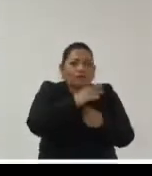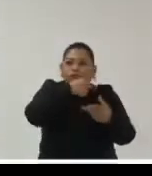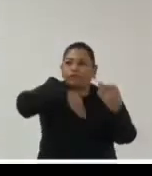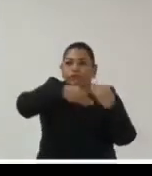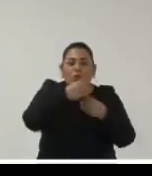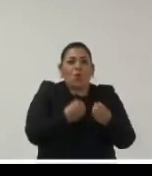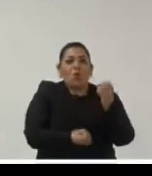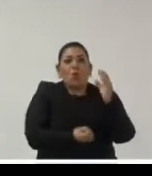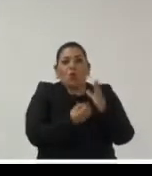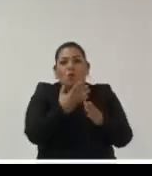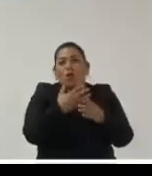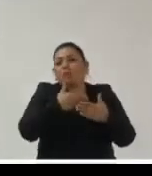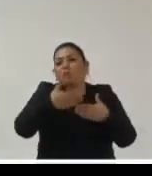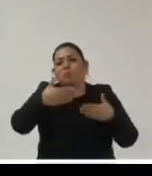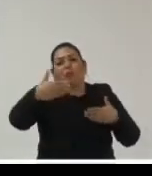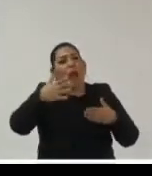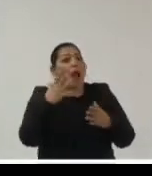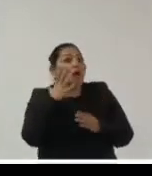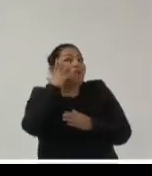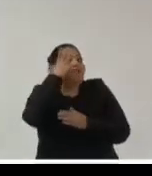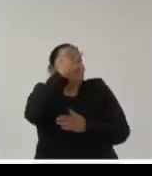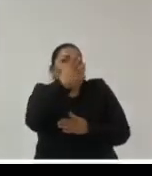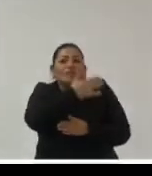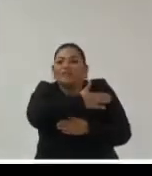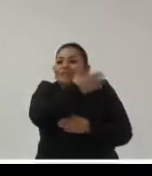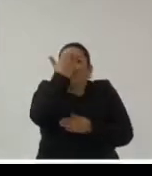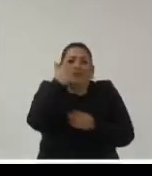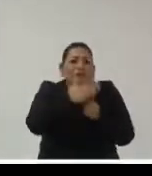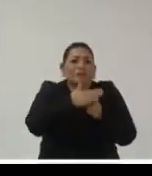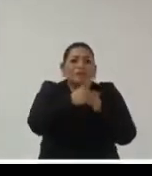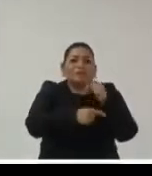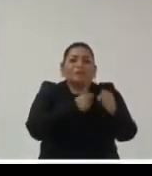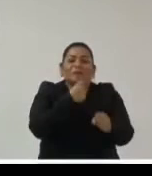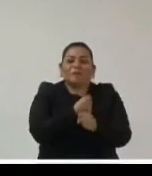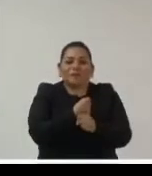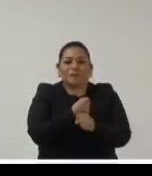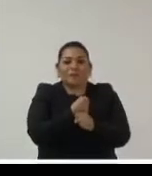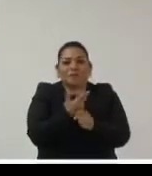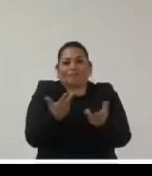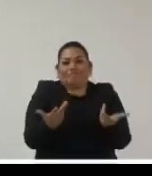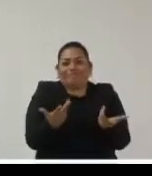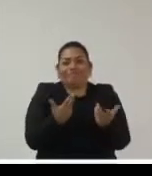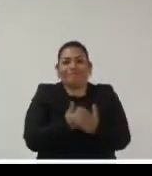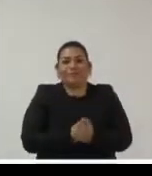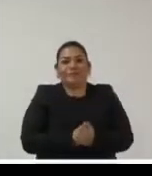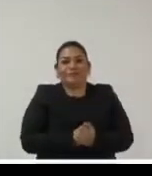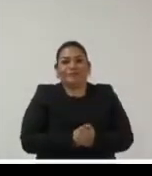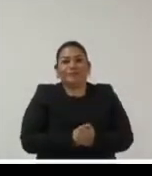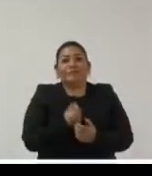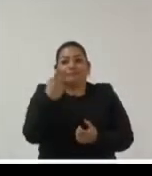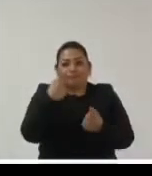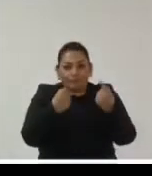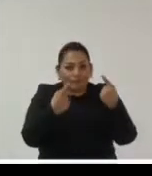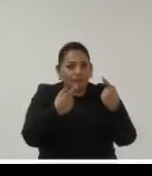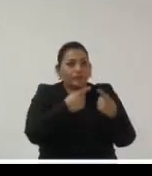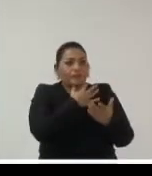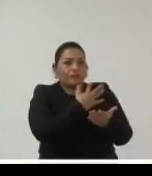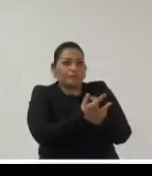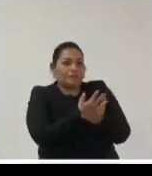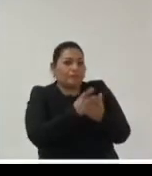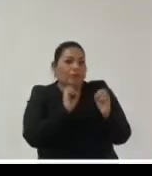nuevos acontecimientos que sucederán en los próximos años en nuestra sociedad algunos seguramente inesperados otros